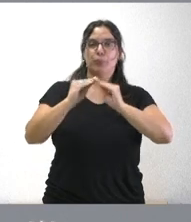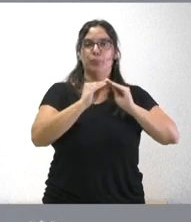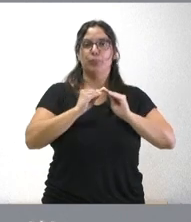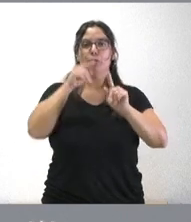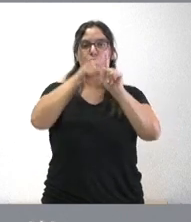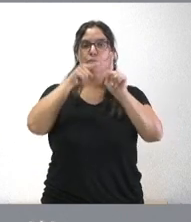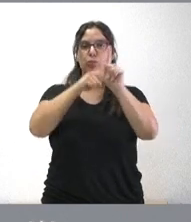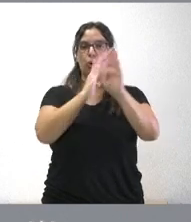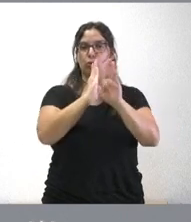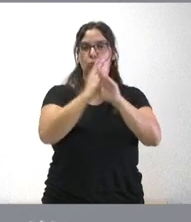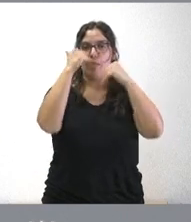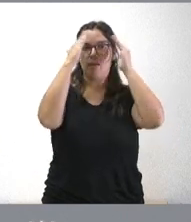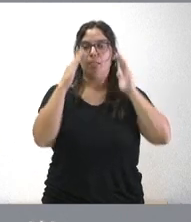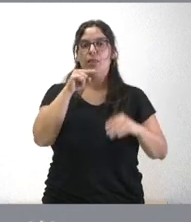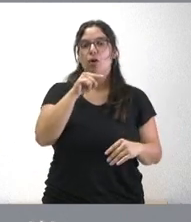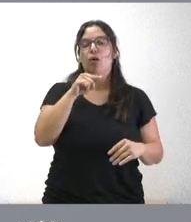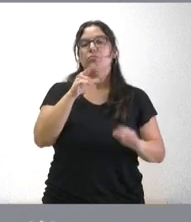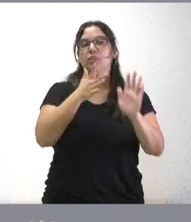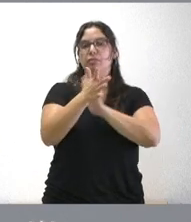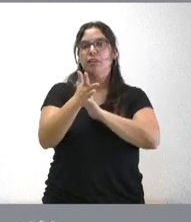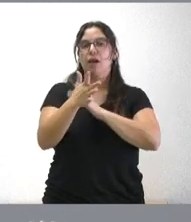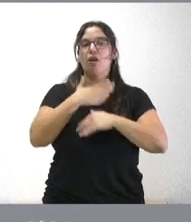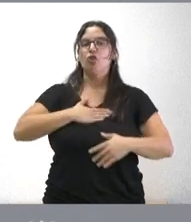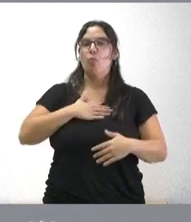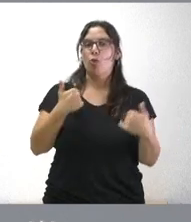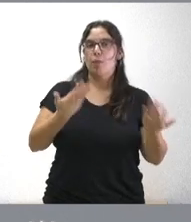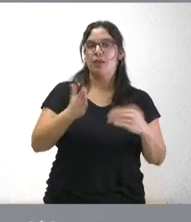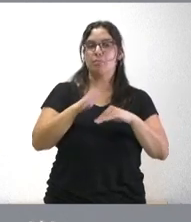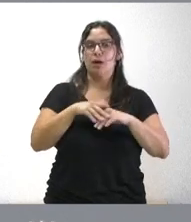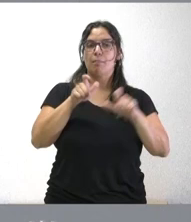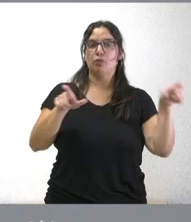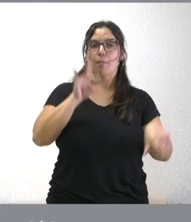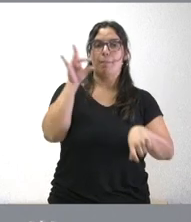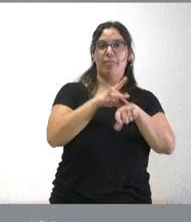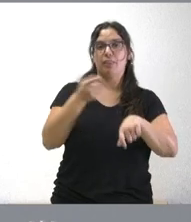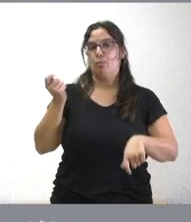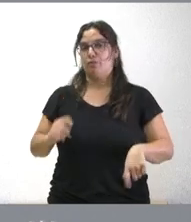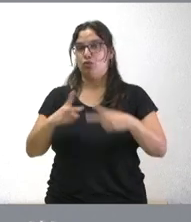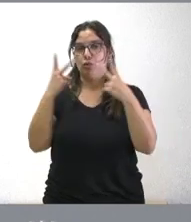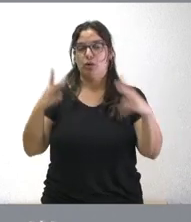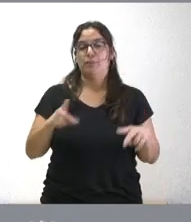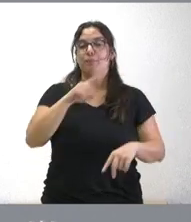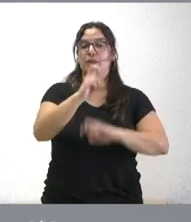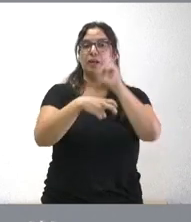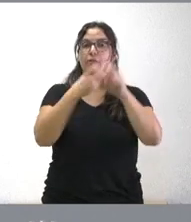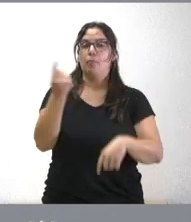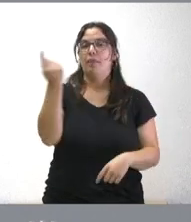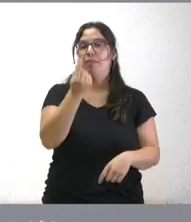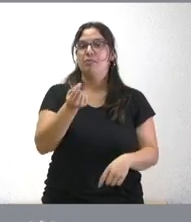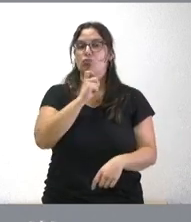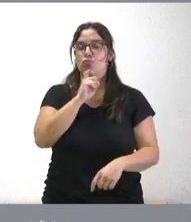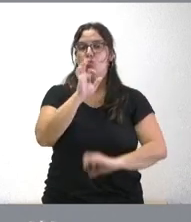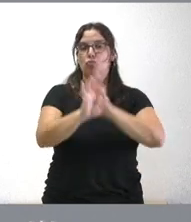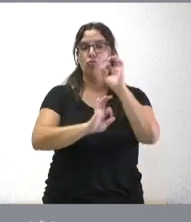un mayor confort de pacientes y profesionales. La reforma se va a diseñar para